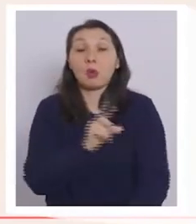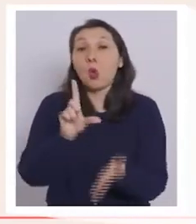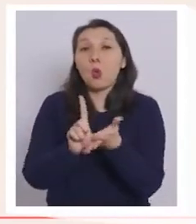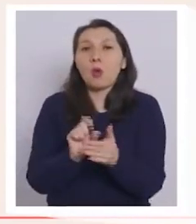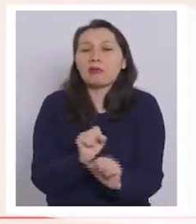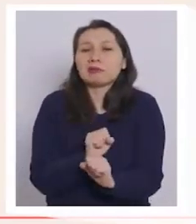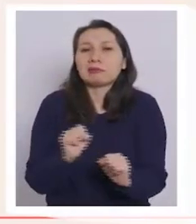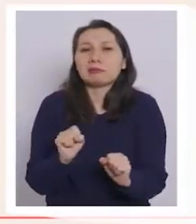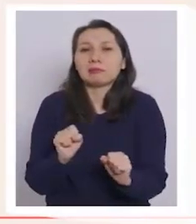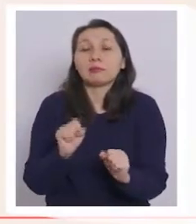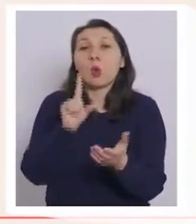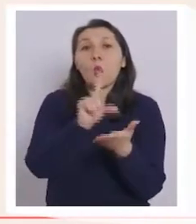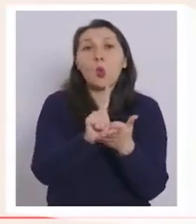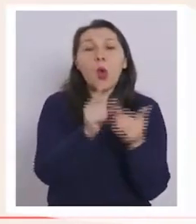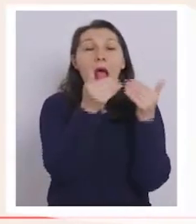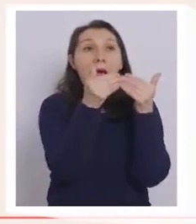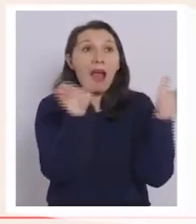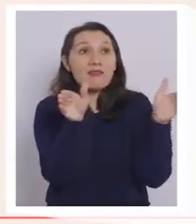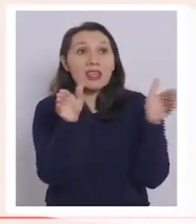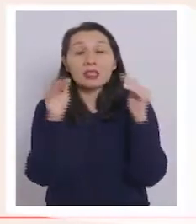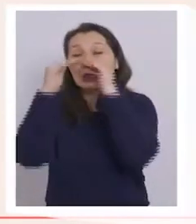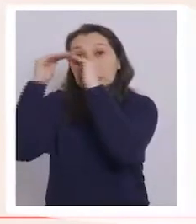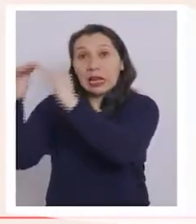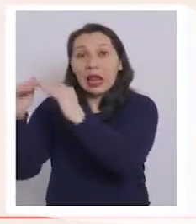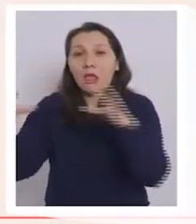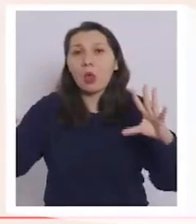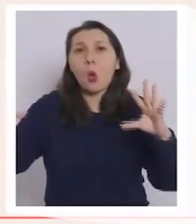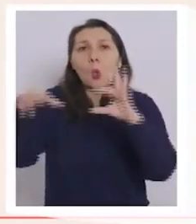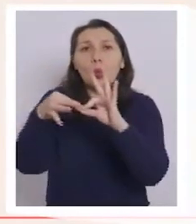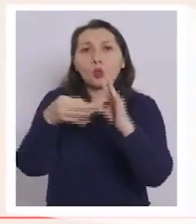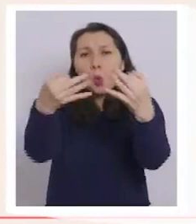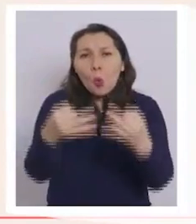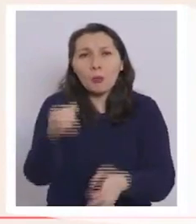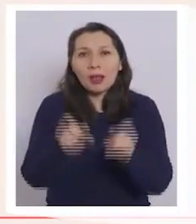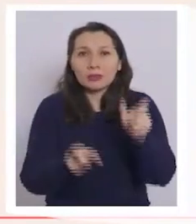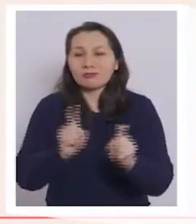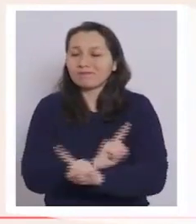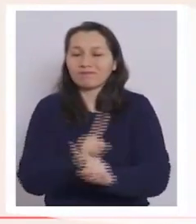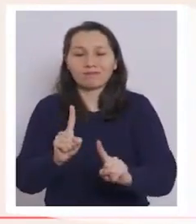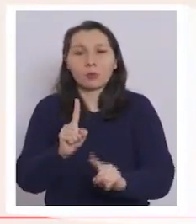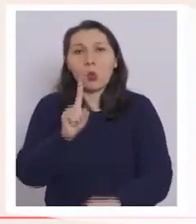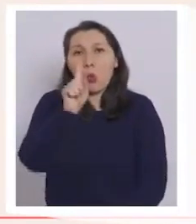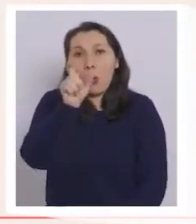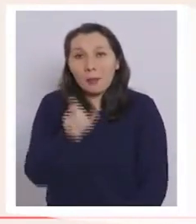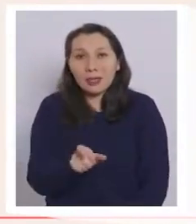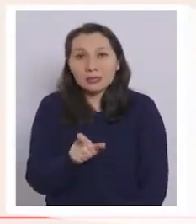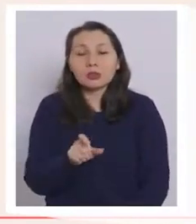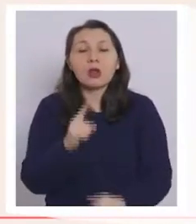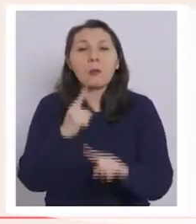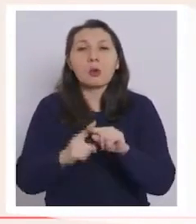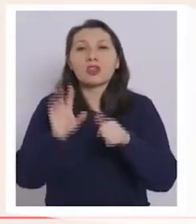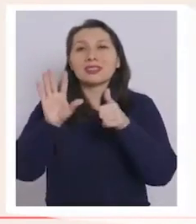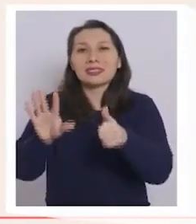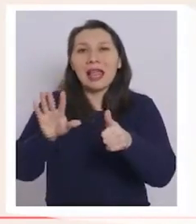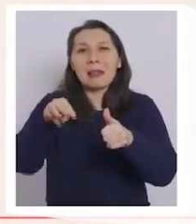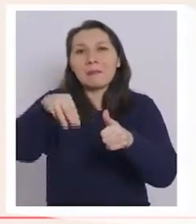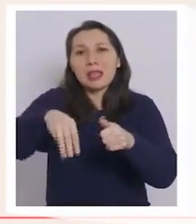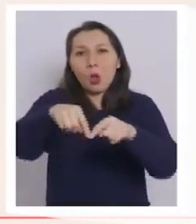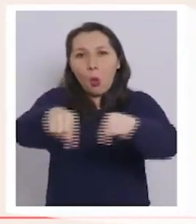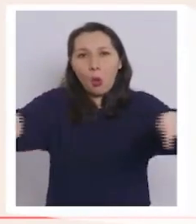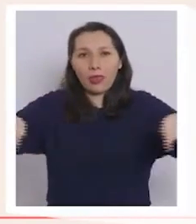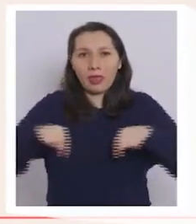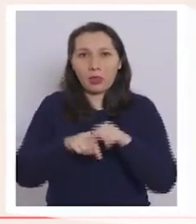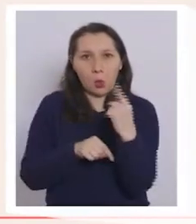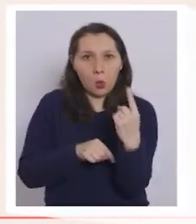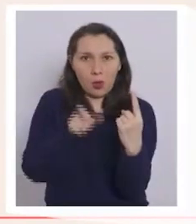sumar espacios abiertos con cerrados y que no va a poder haber más de una persona por cada 6 metros cuadrados de la